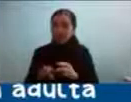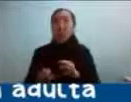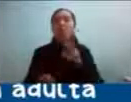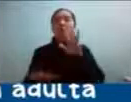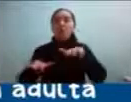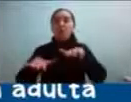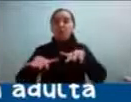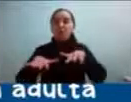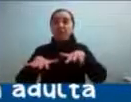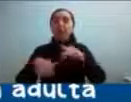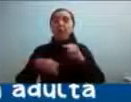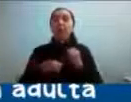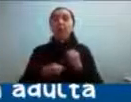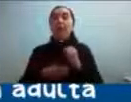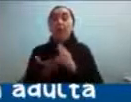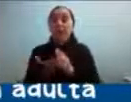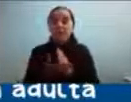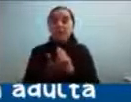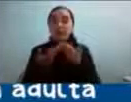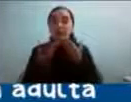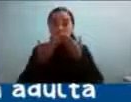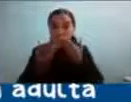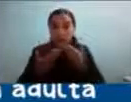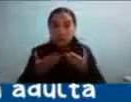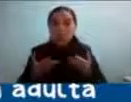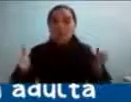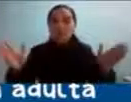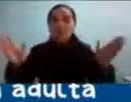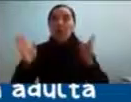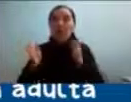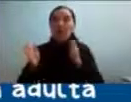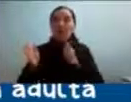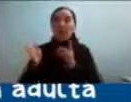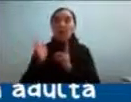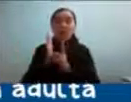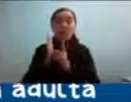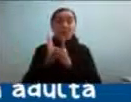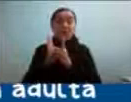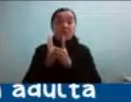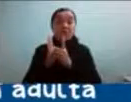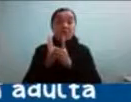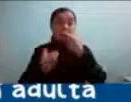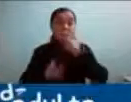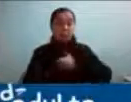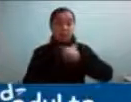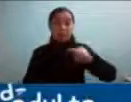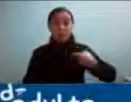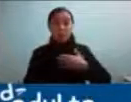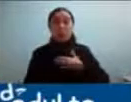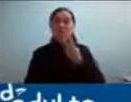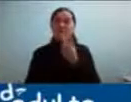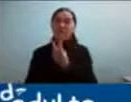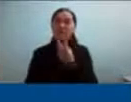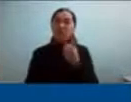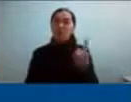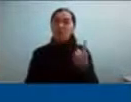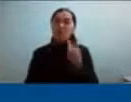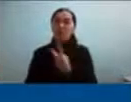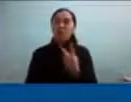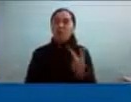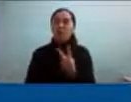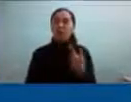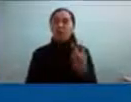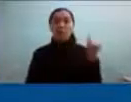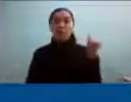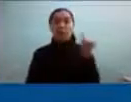el interior en lo que son los caminos de desarrollo personal y a los 21 o 22 años me independicé